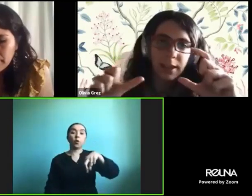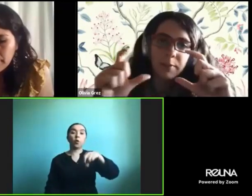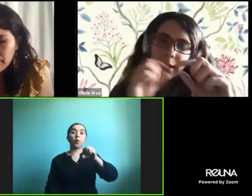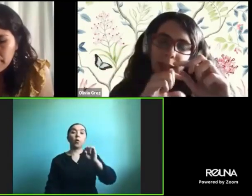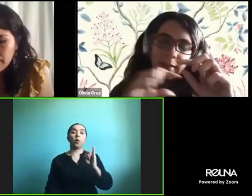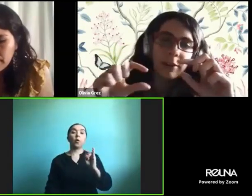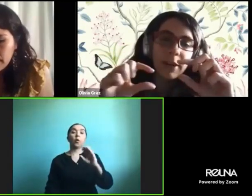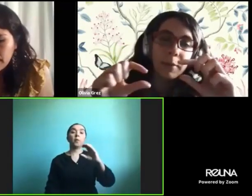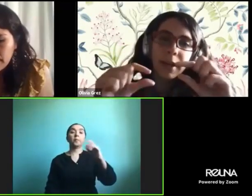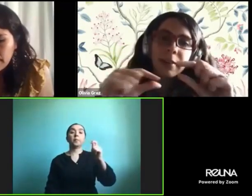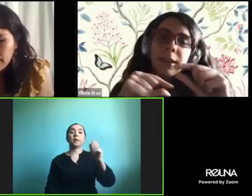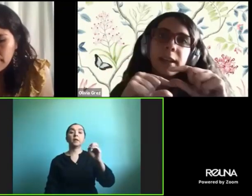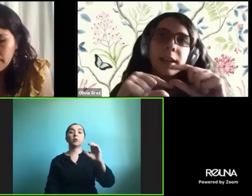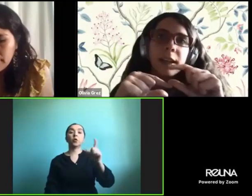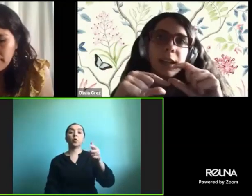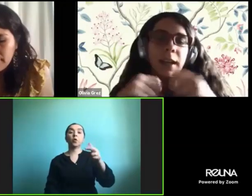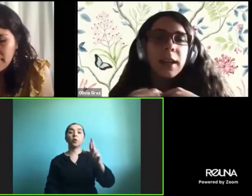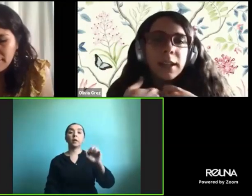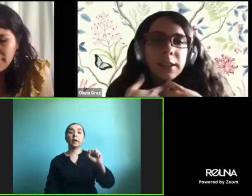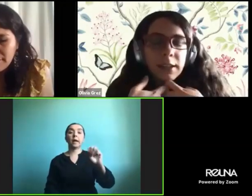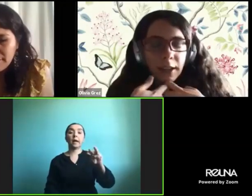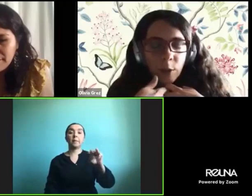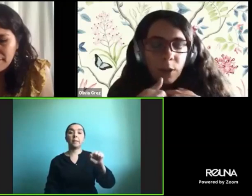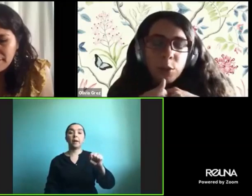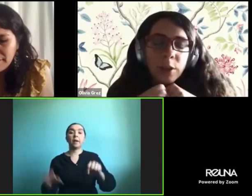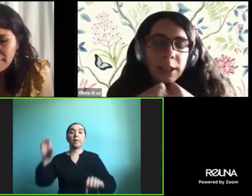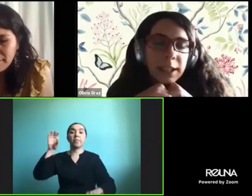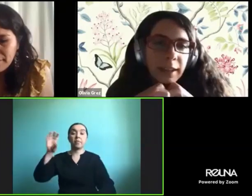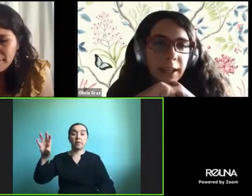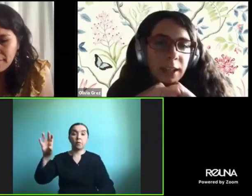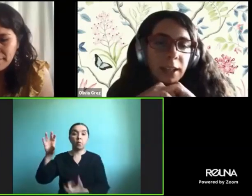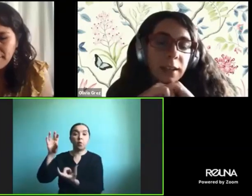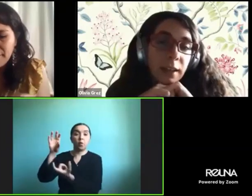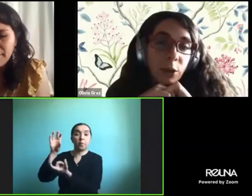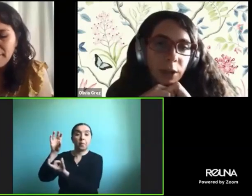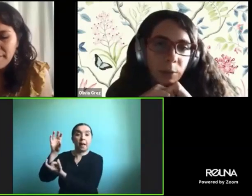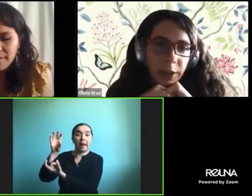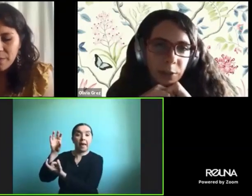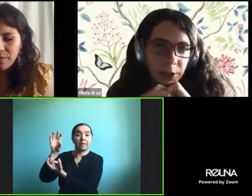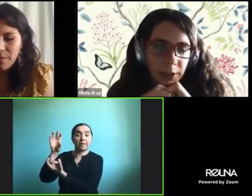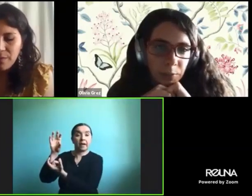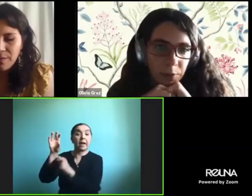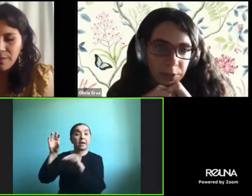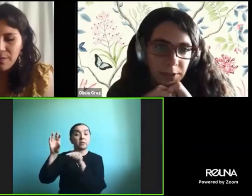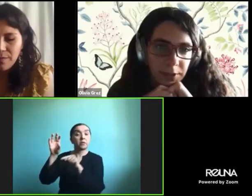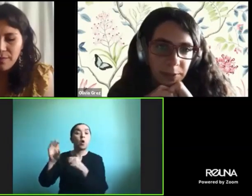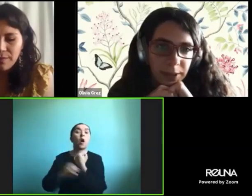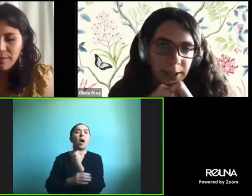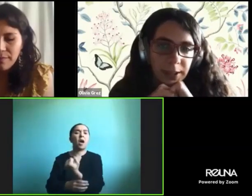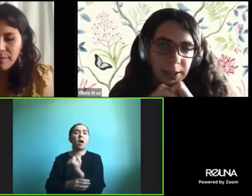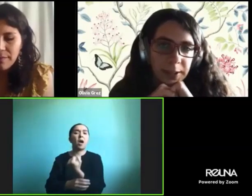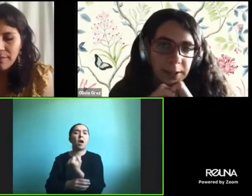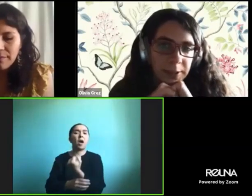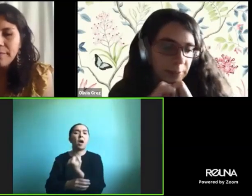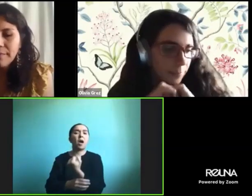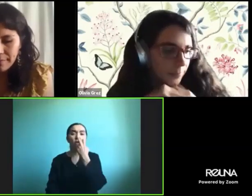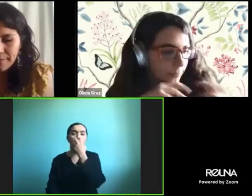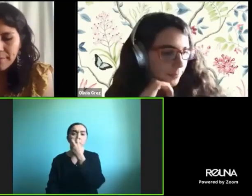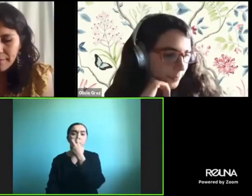que esté la imagen y abajo de la palabra ayuda mucho a trabajar el vocabulario por ejemplo específicamente